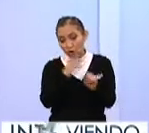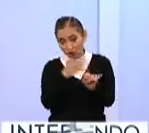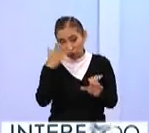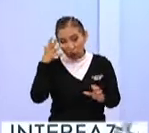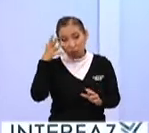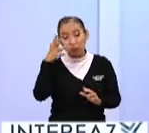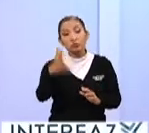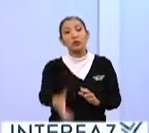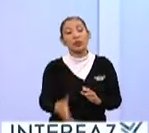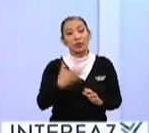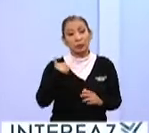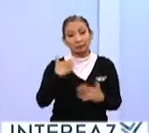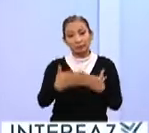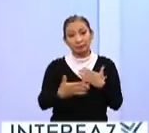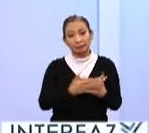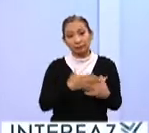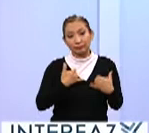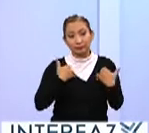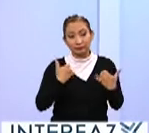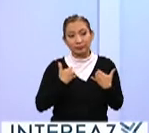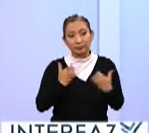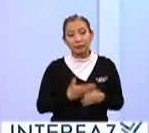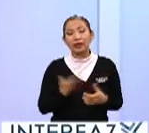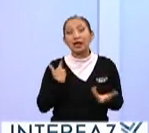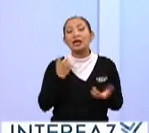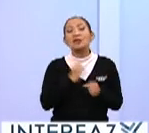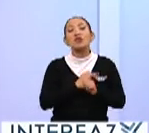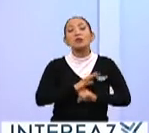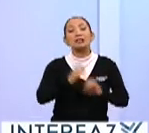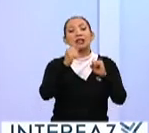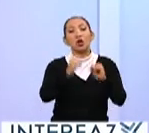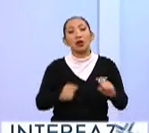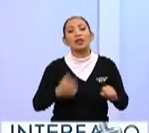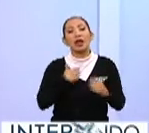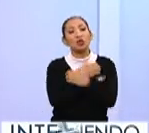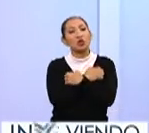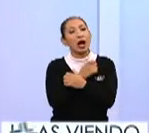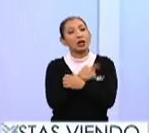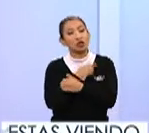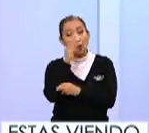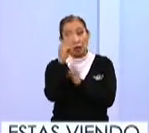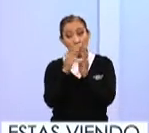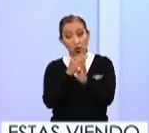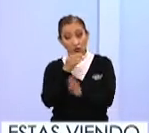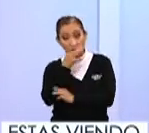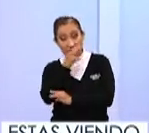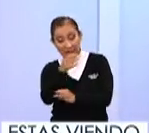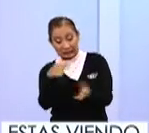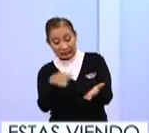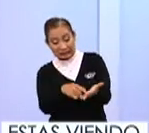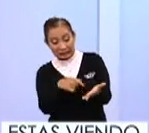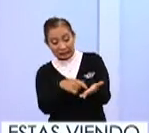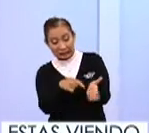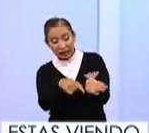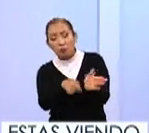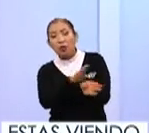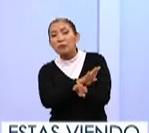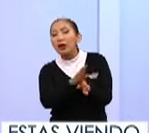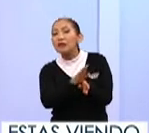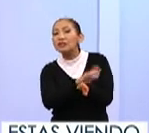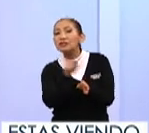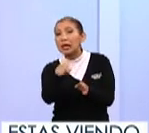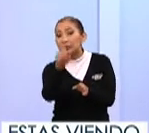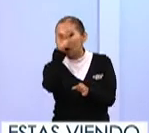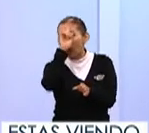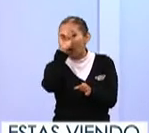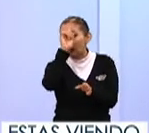enfrentarán tarde o temprano nuestros jóvenes. El informe de seguridad de la educación en el mundo habla, por supuesto, de los beneficios que